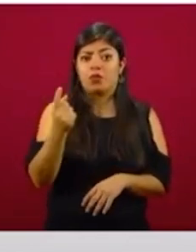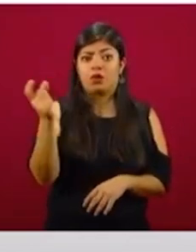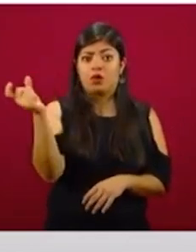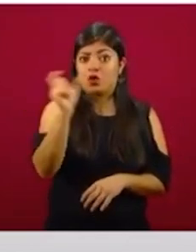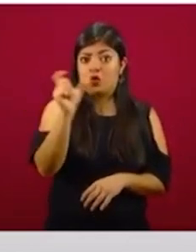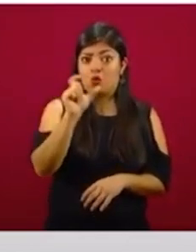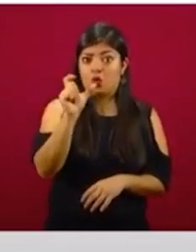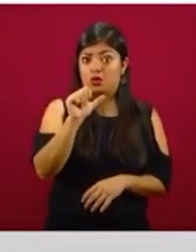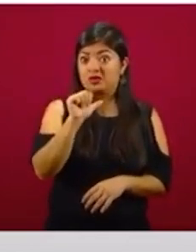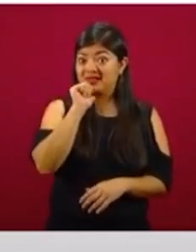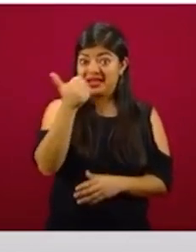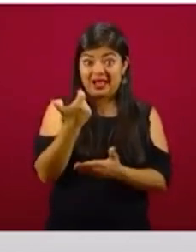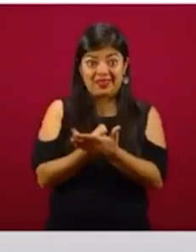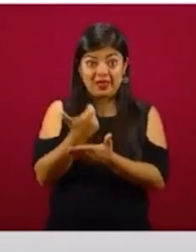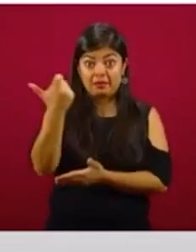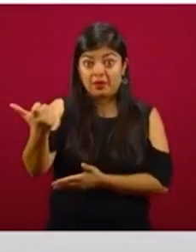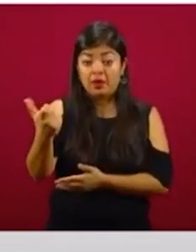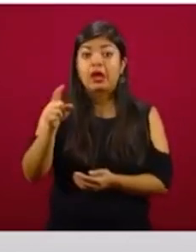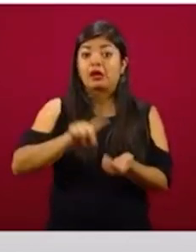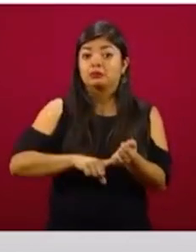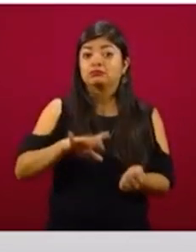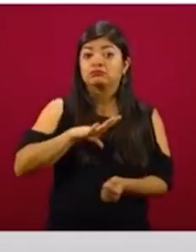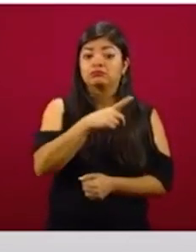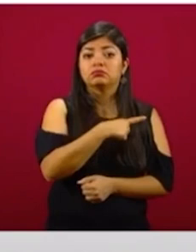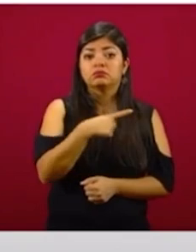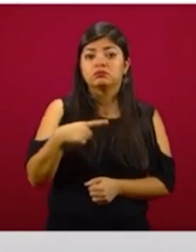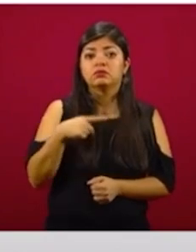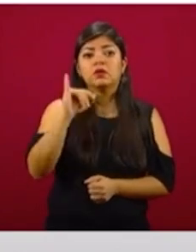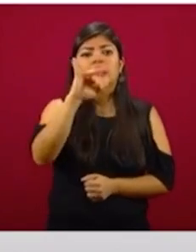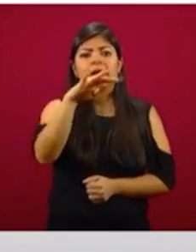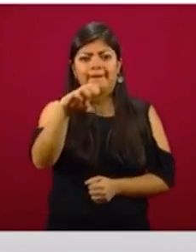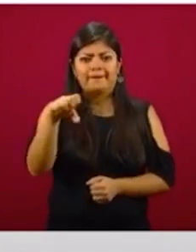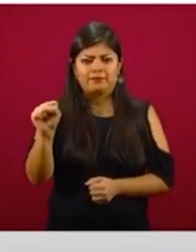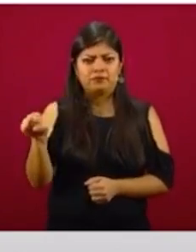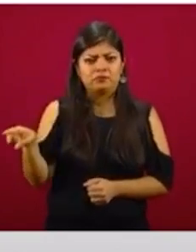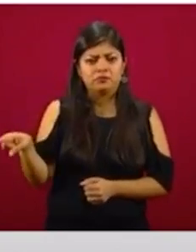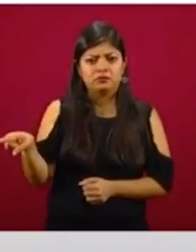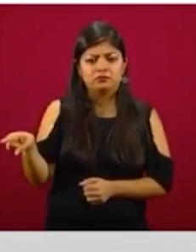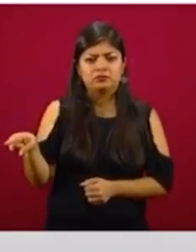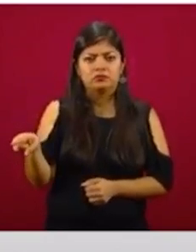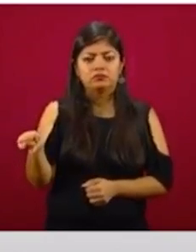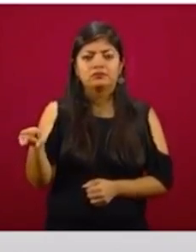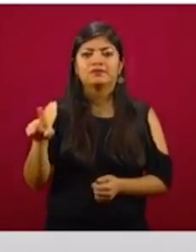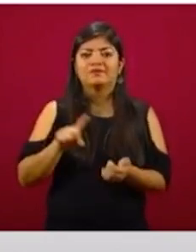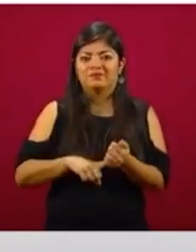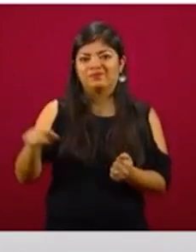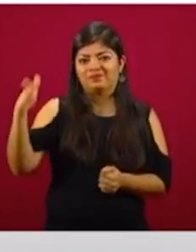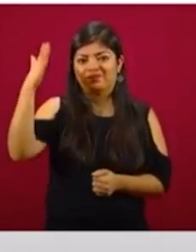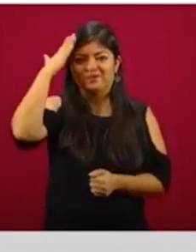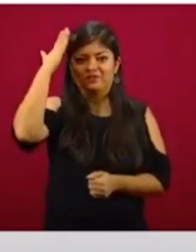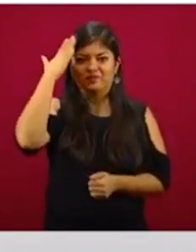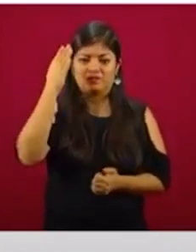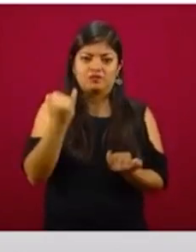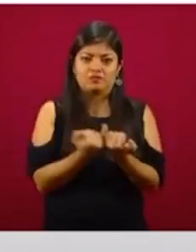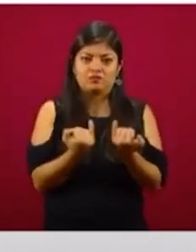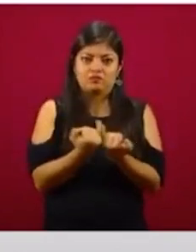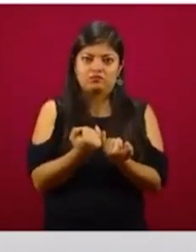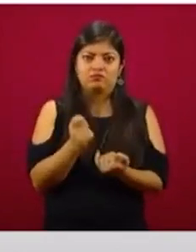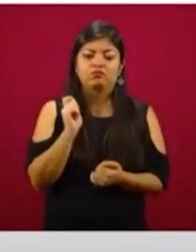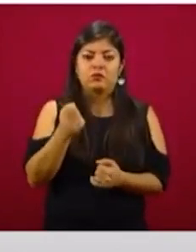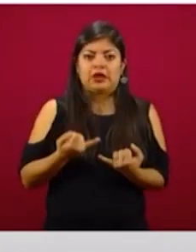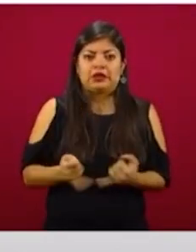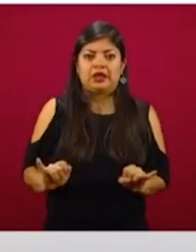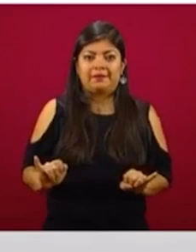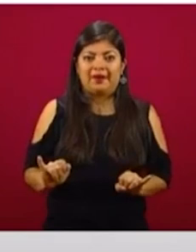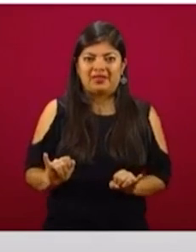no hubo este pago, ya hay el adeudo y entonces el Instituto Mexicano del Seguro Social, como autoridad fiscal autónoma,